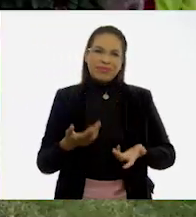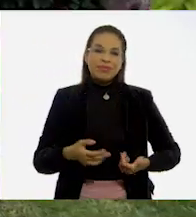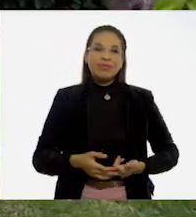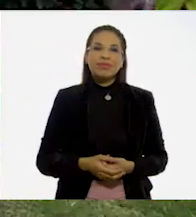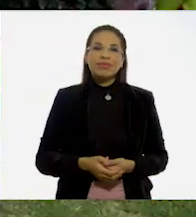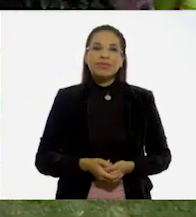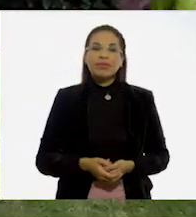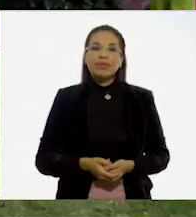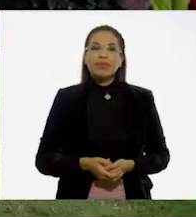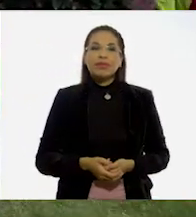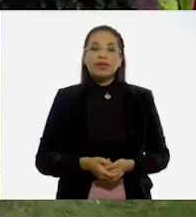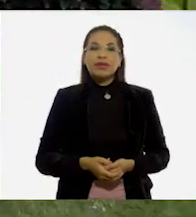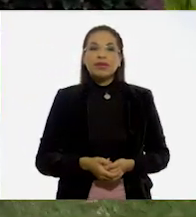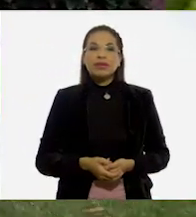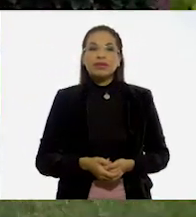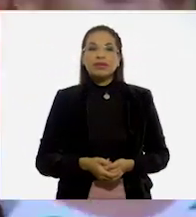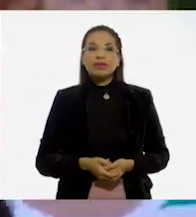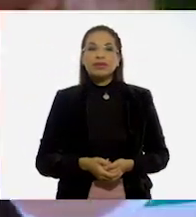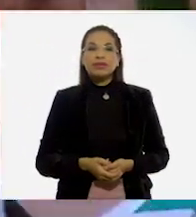Sí.